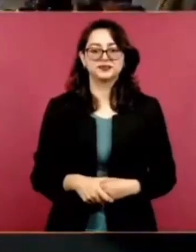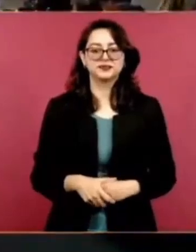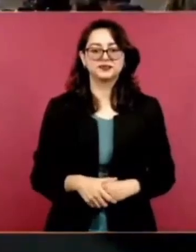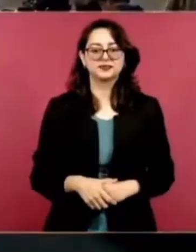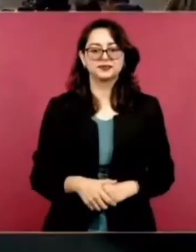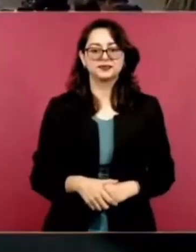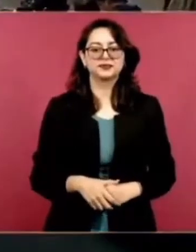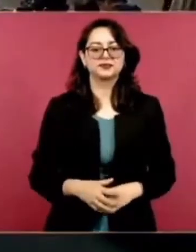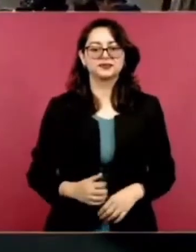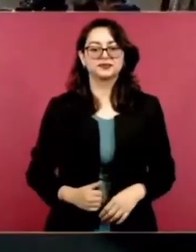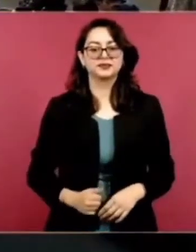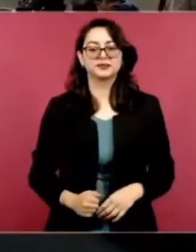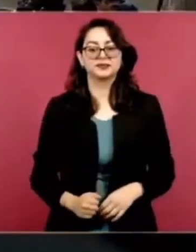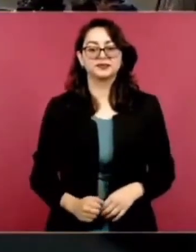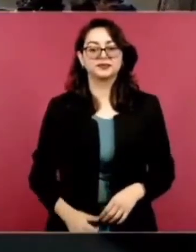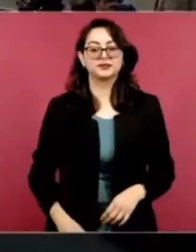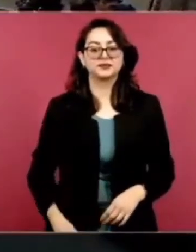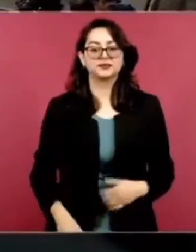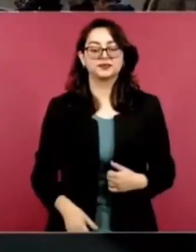Este...